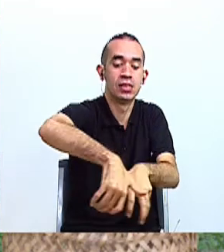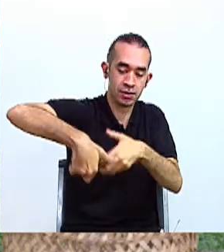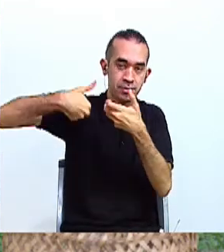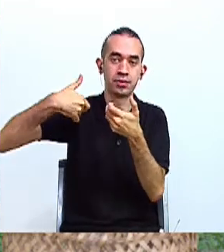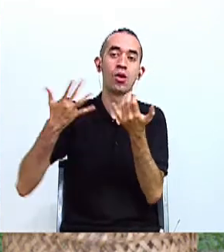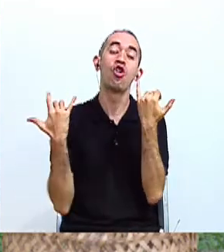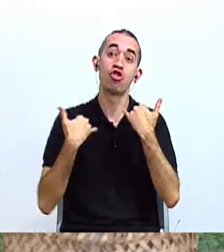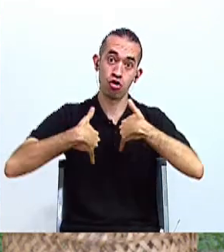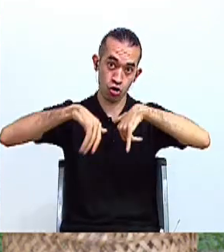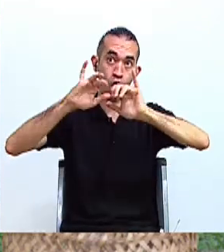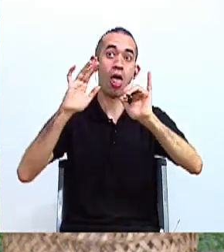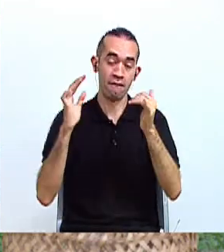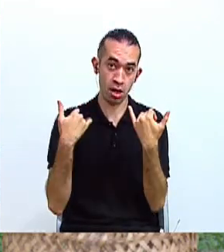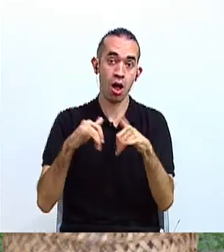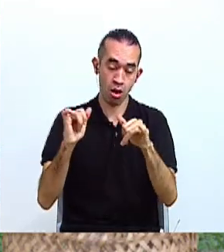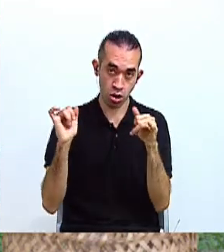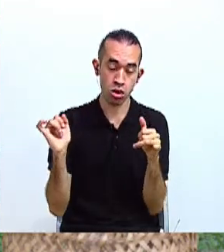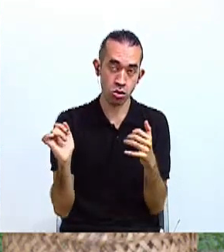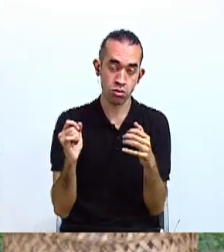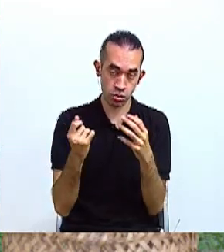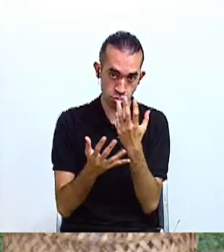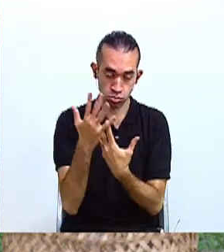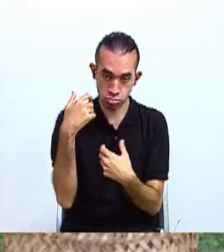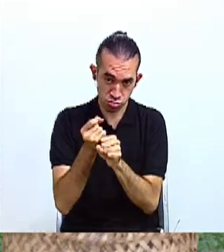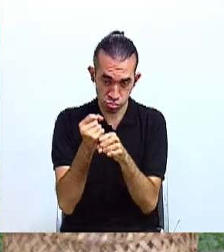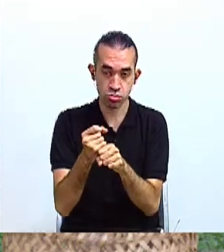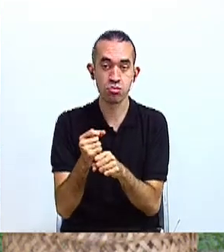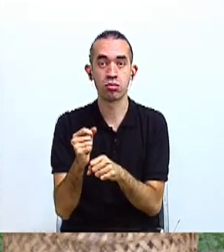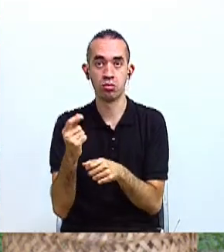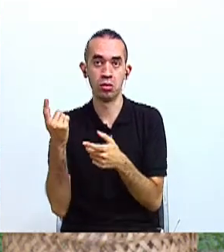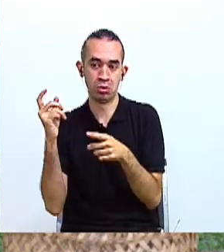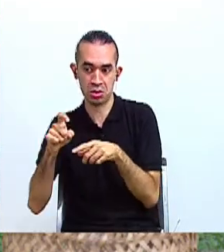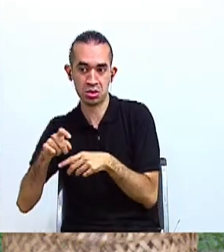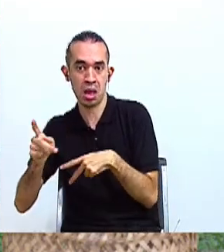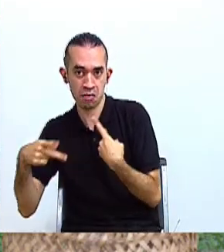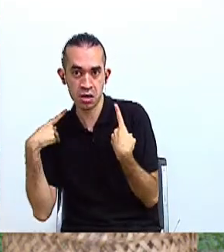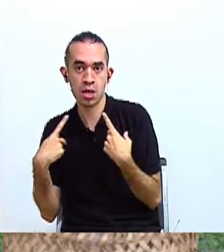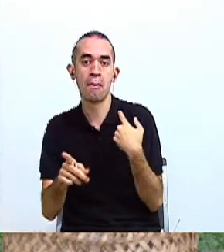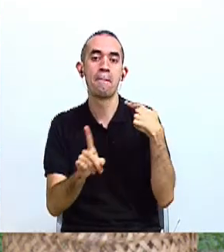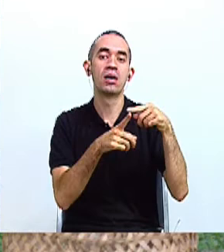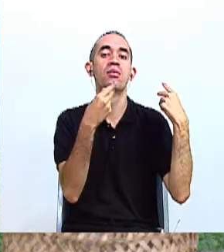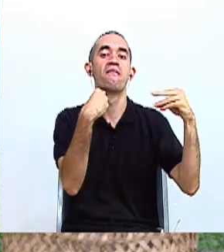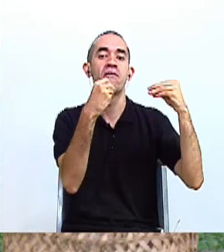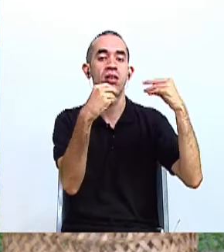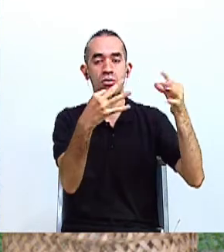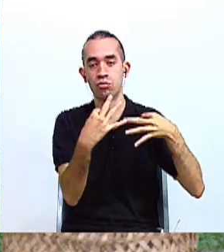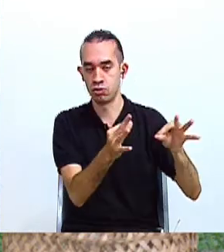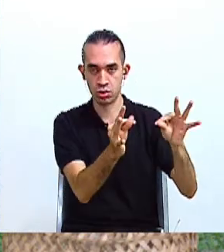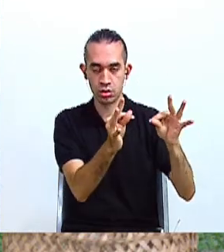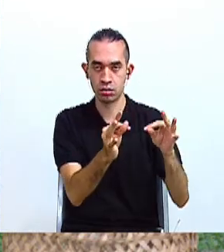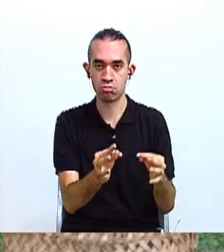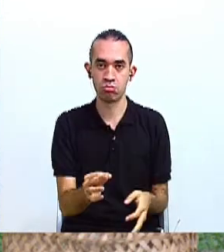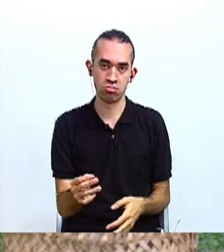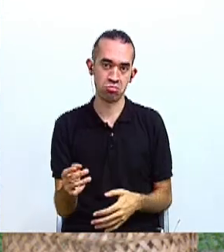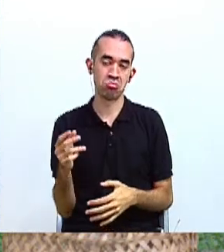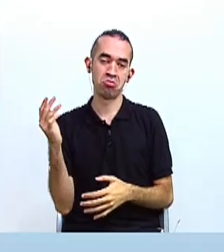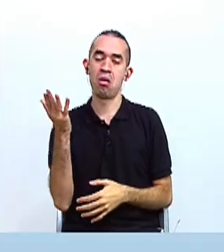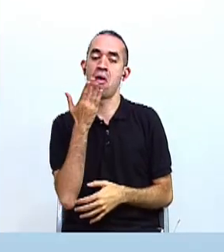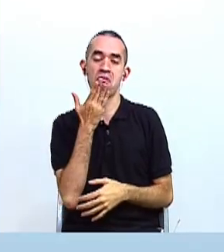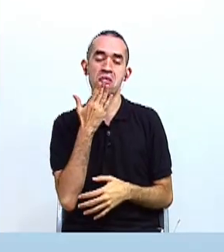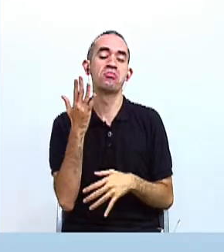con fines prácticos y también con fines turísticos, como parte de la artesanía que nuestros aborígenes desarrollaron.